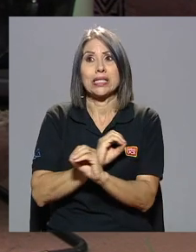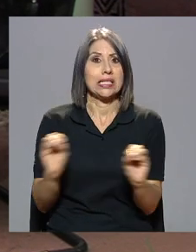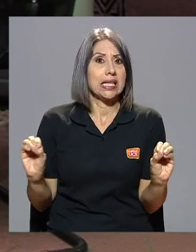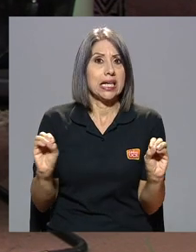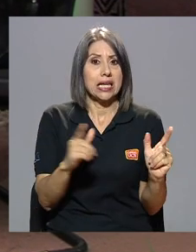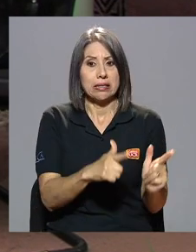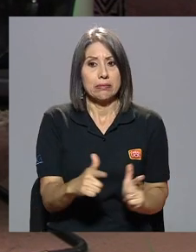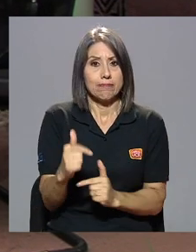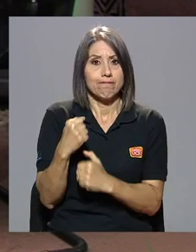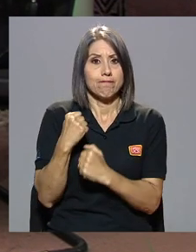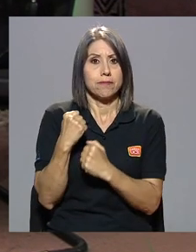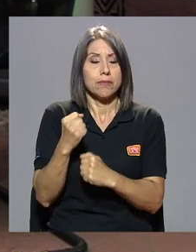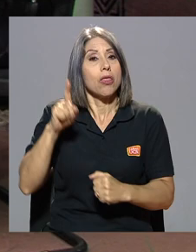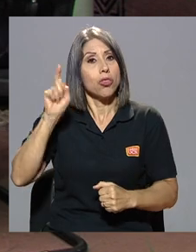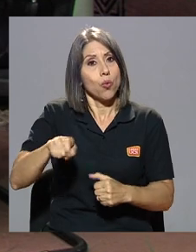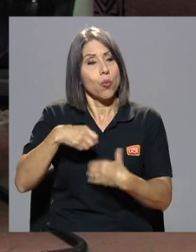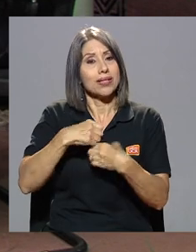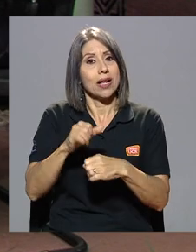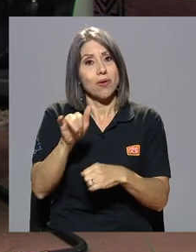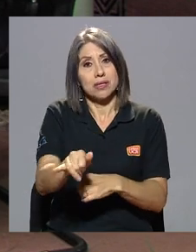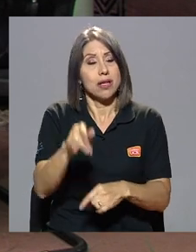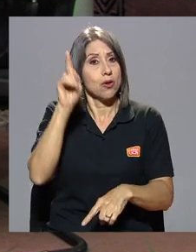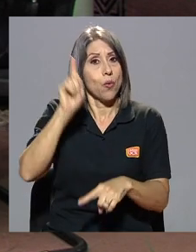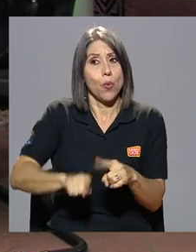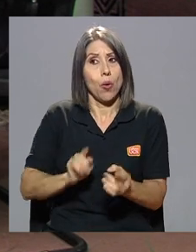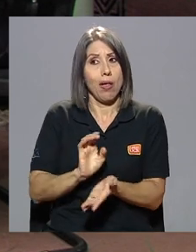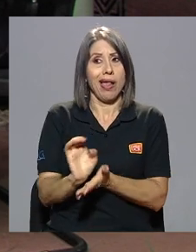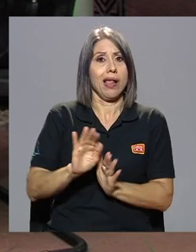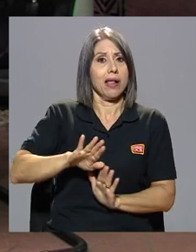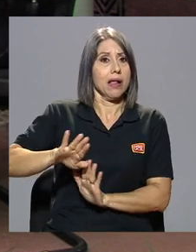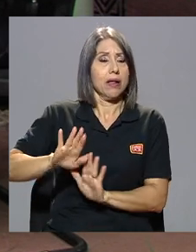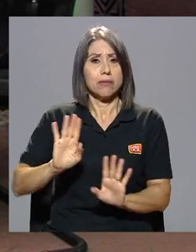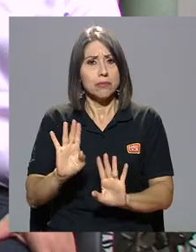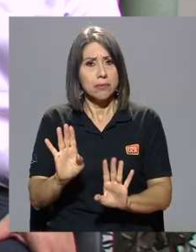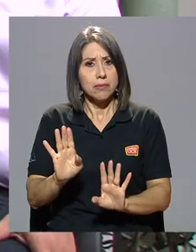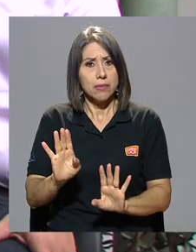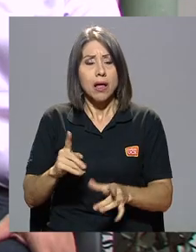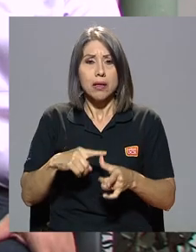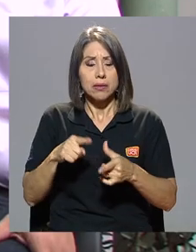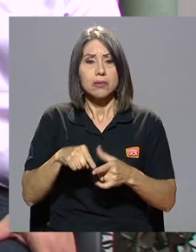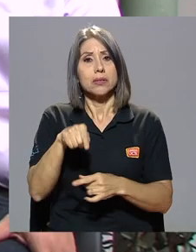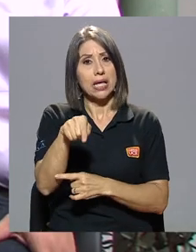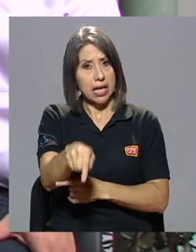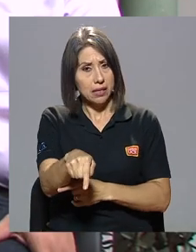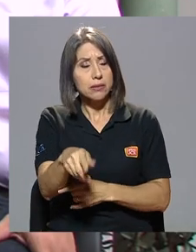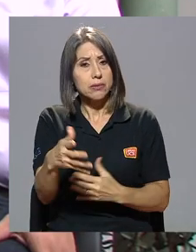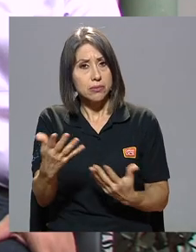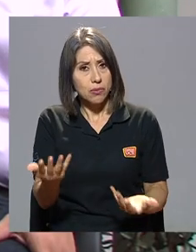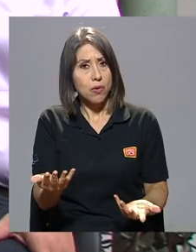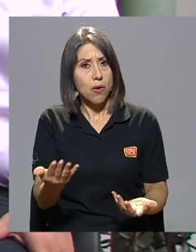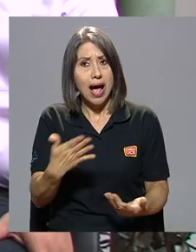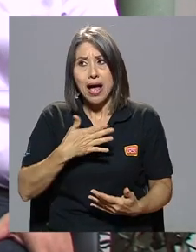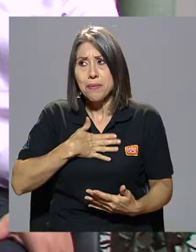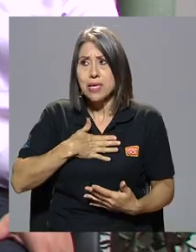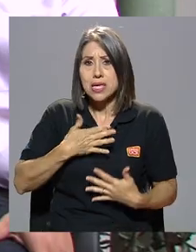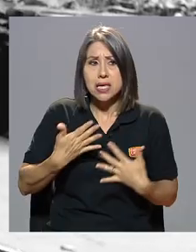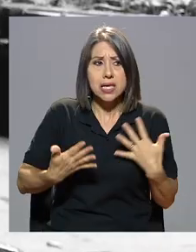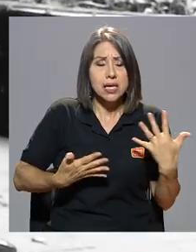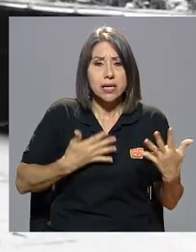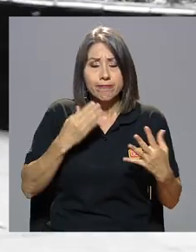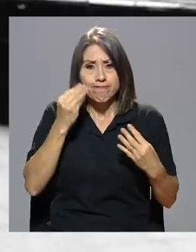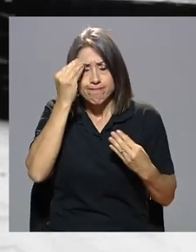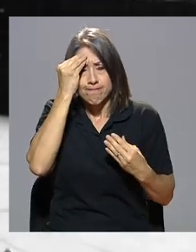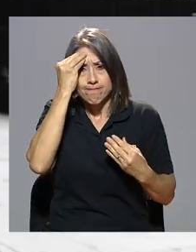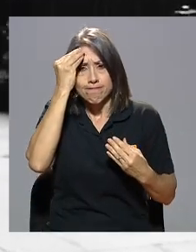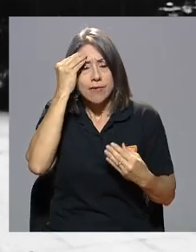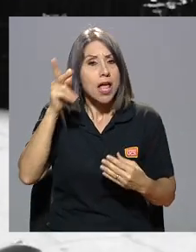conocieran de esto y tuvo que hacerlo no lo pudo eludir y entonces esto obviamente que a mí me